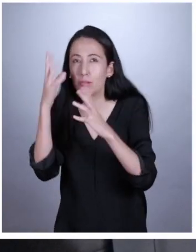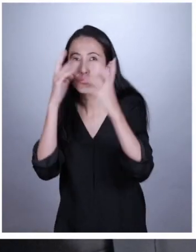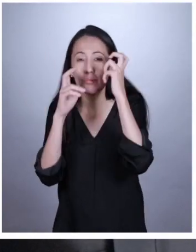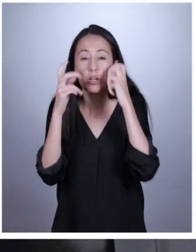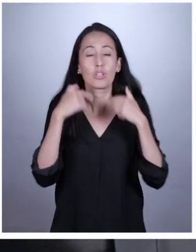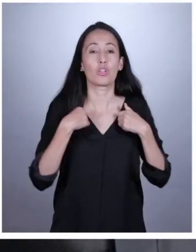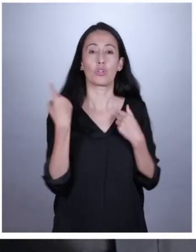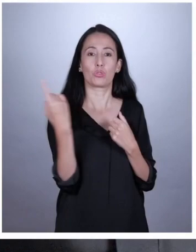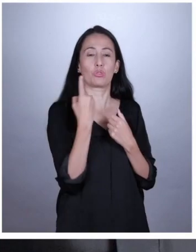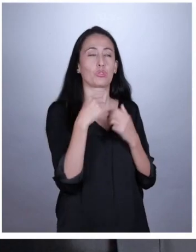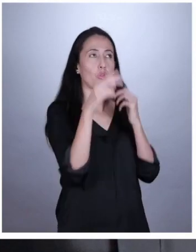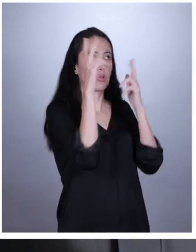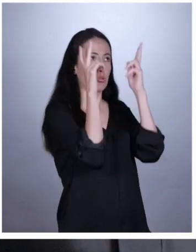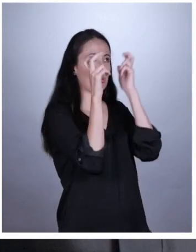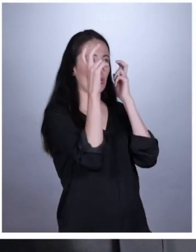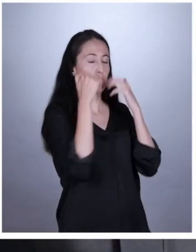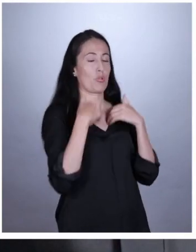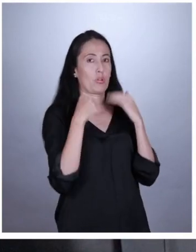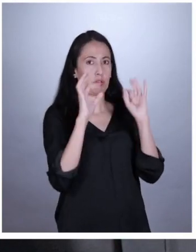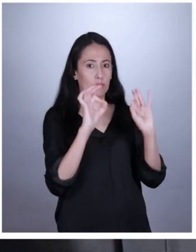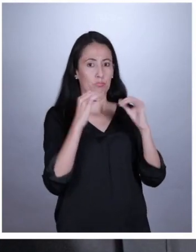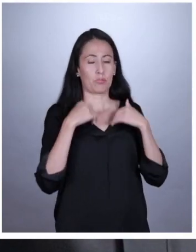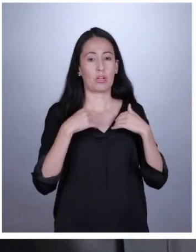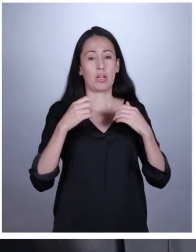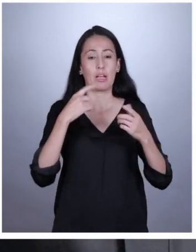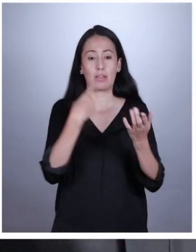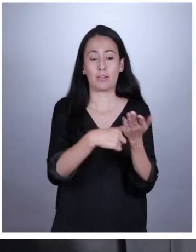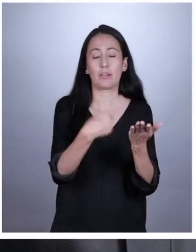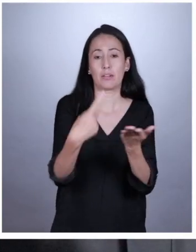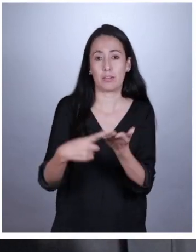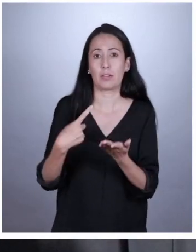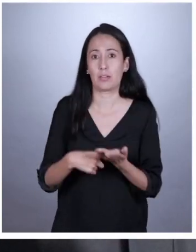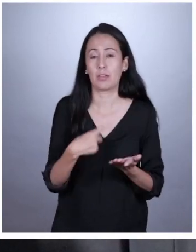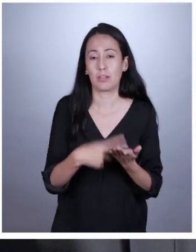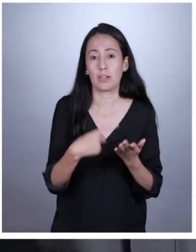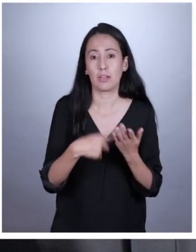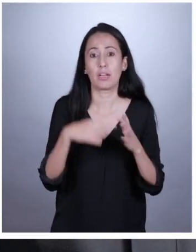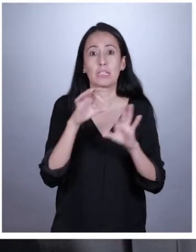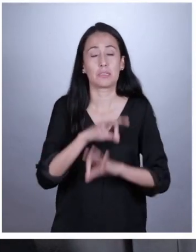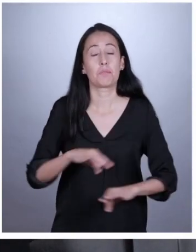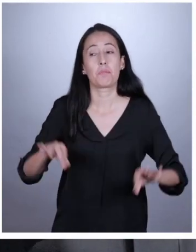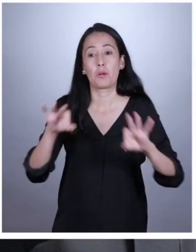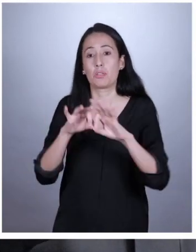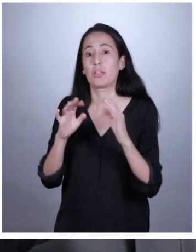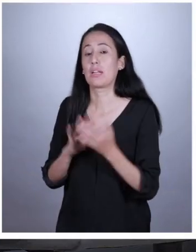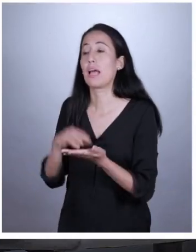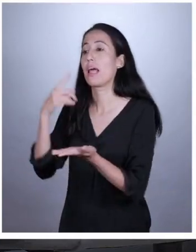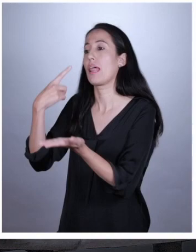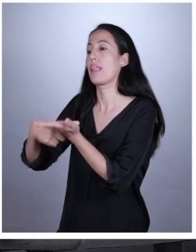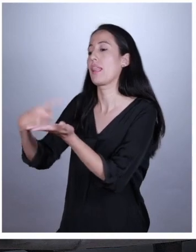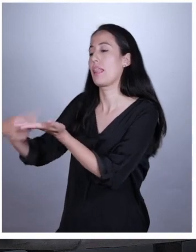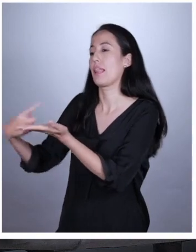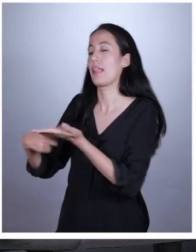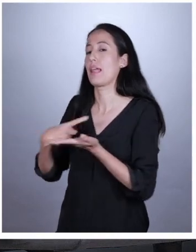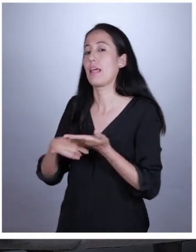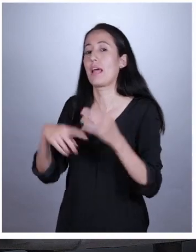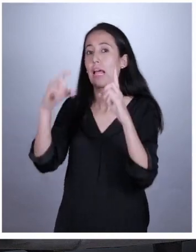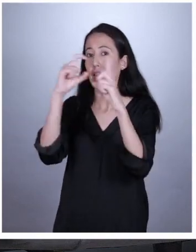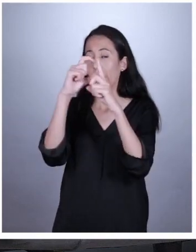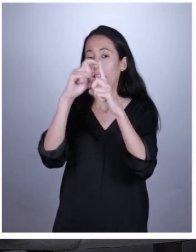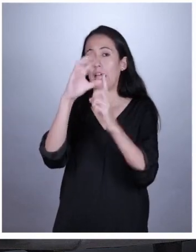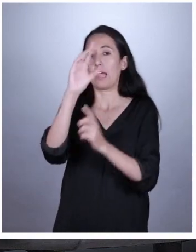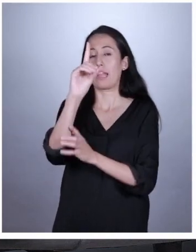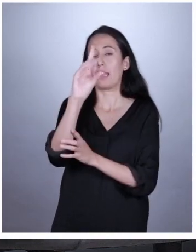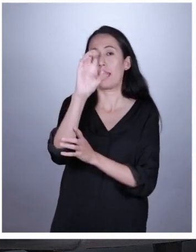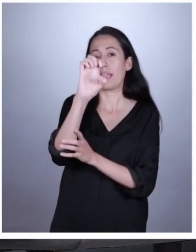necesario conocer nuevas realidades. Por eso, debatir es esencial. Debatir, eso